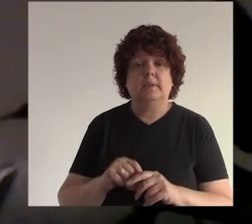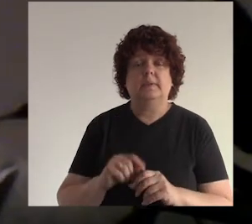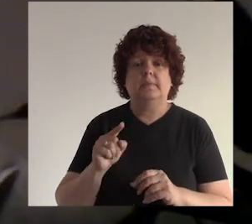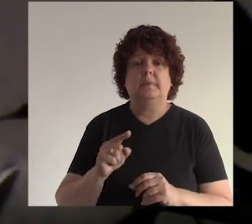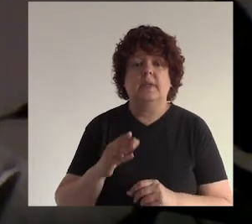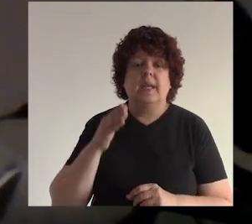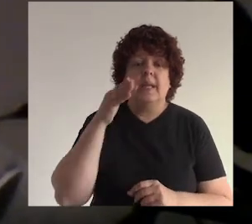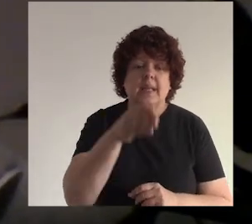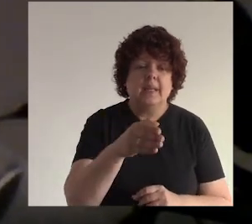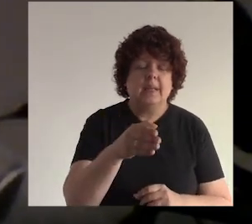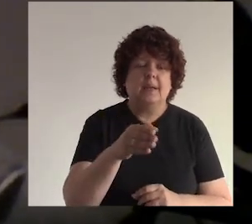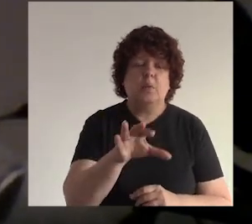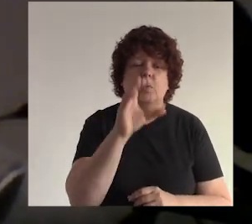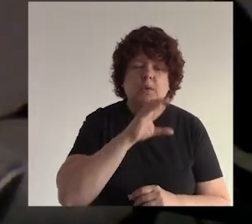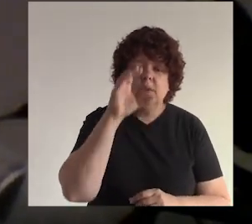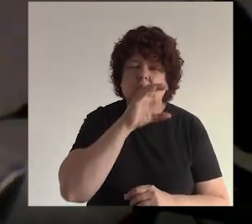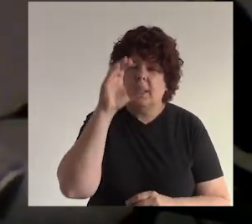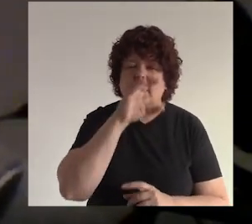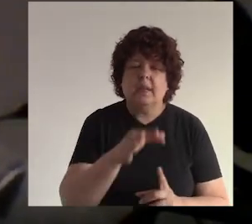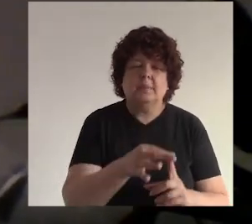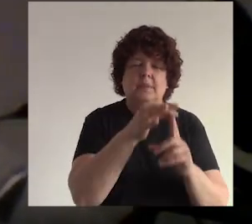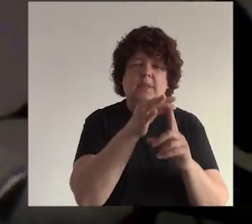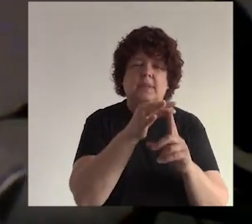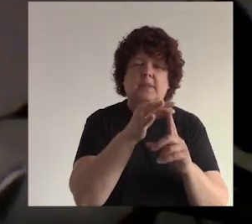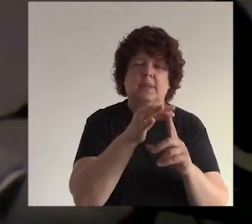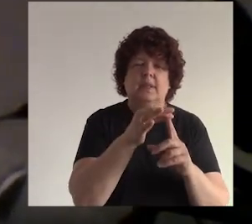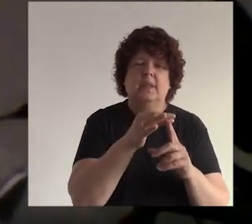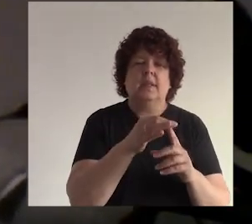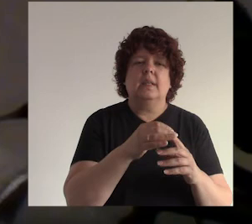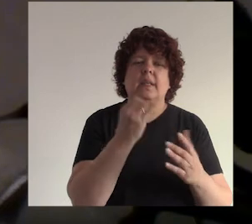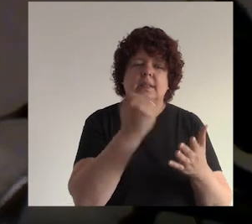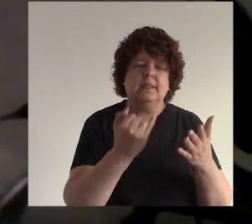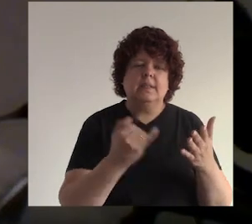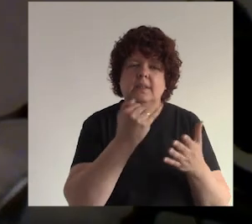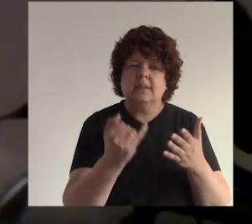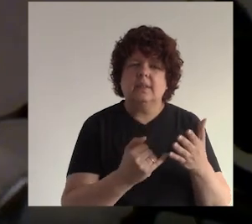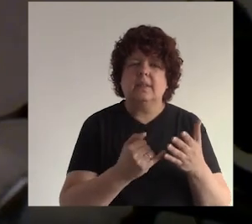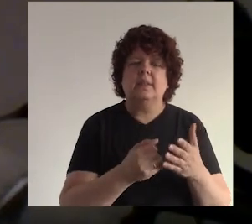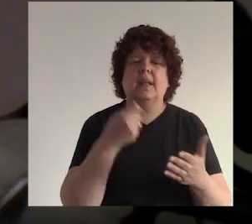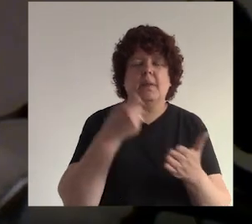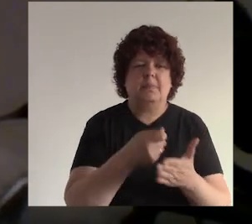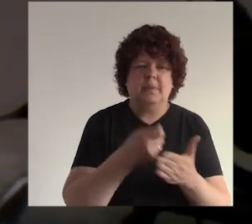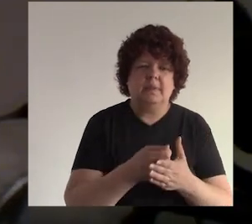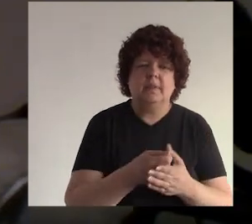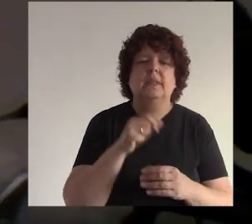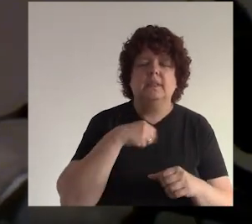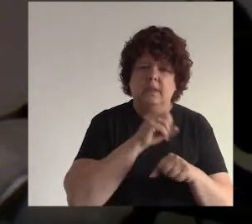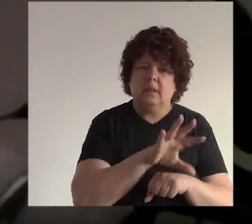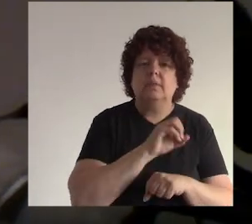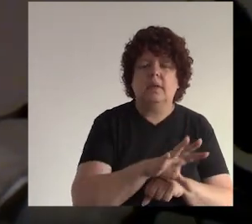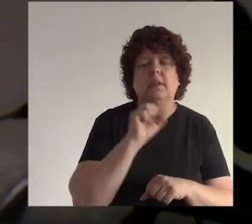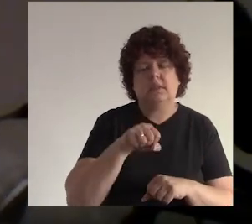el hecho de asistir a un especialista o un diseñador gráfico ya involucra un costo ¿no? una inversión ¿es